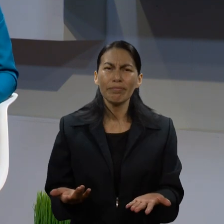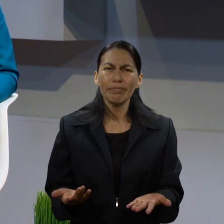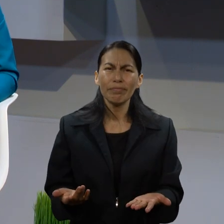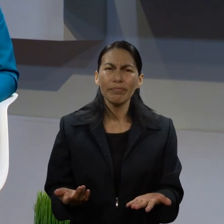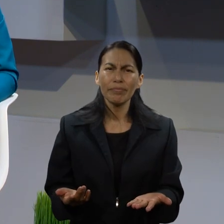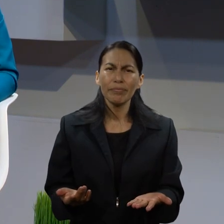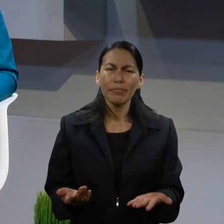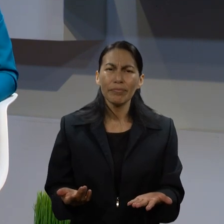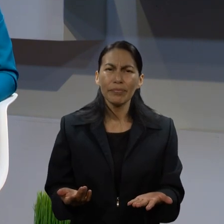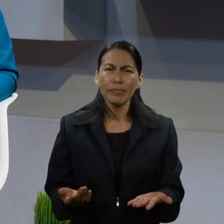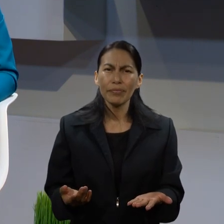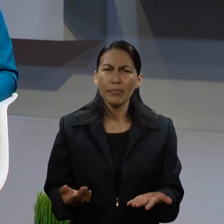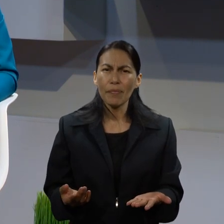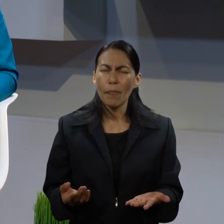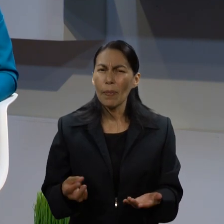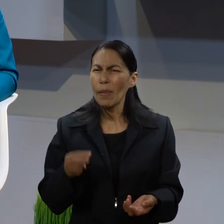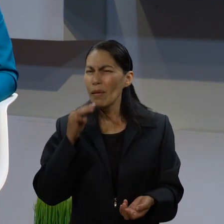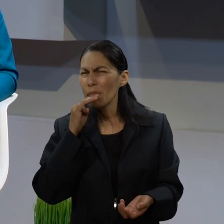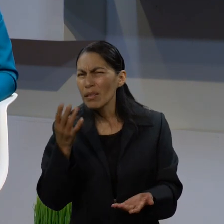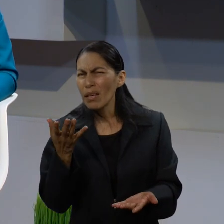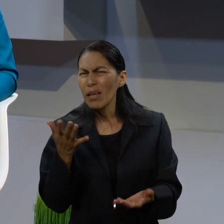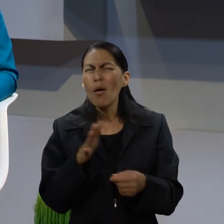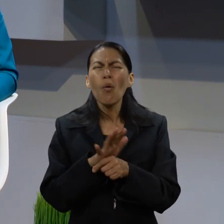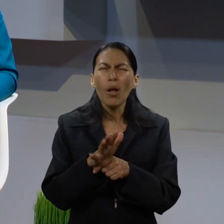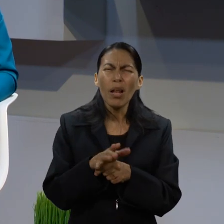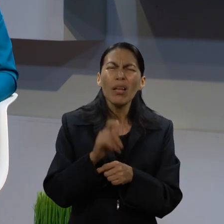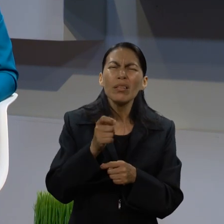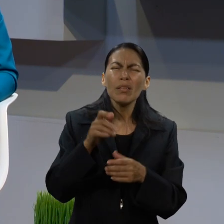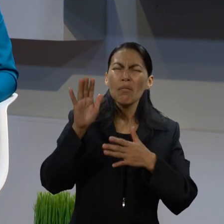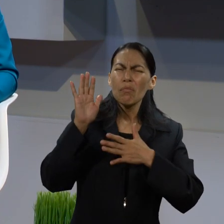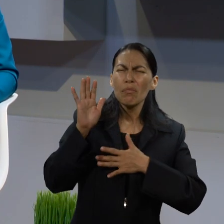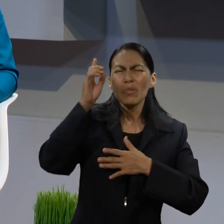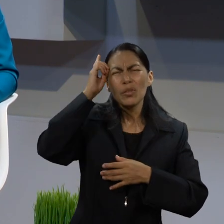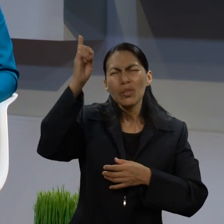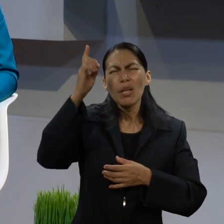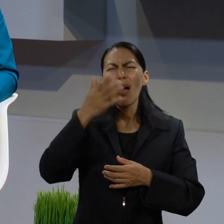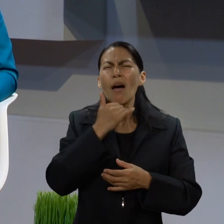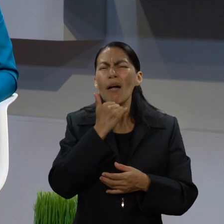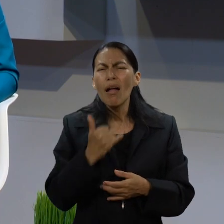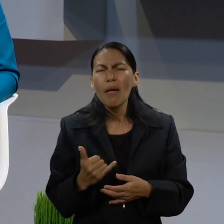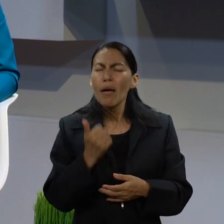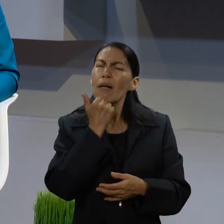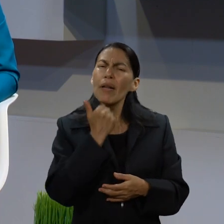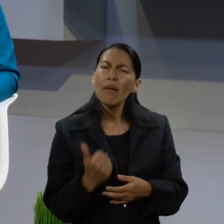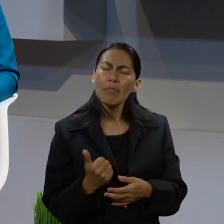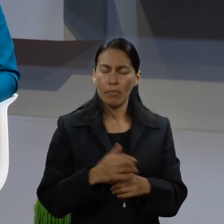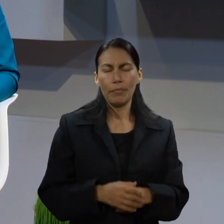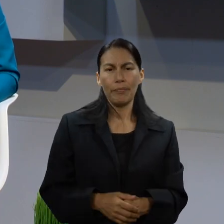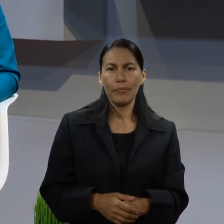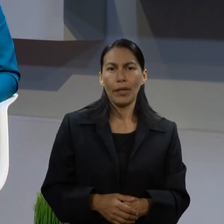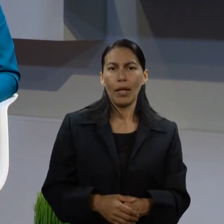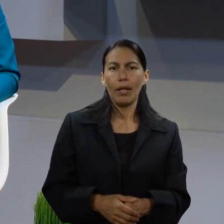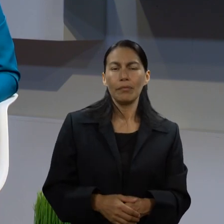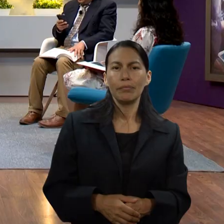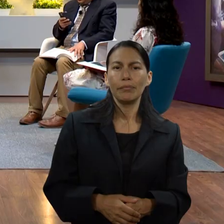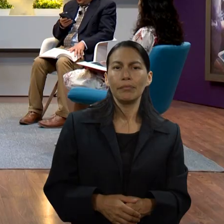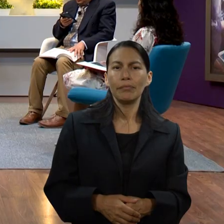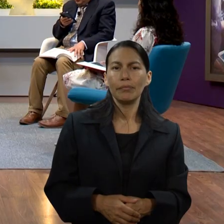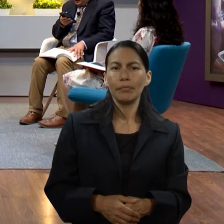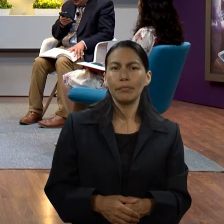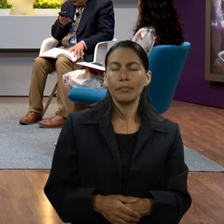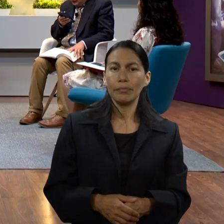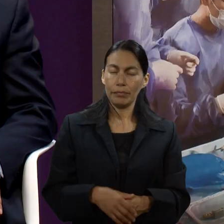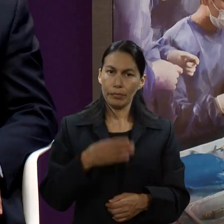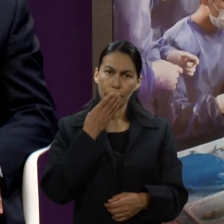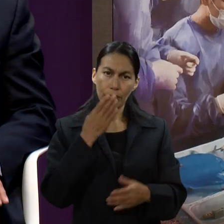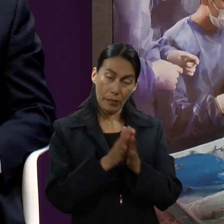¿con qué se quedan? ¿Qué mensaje les queda al dar un repaso al pacto de Dios con Abraham? A mí, yo quiero